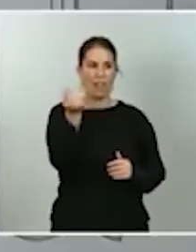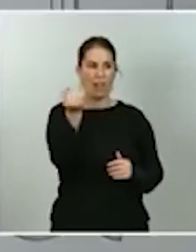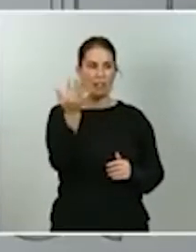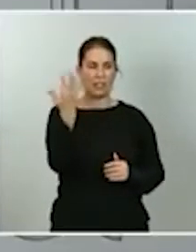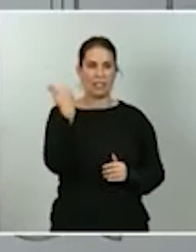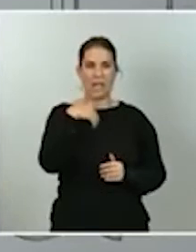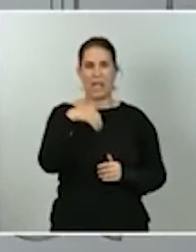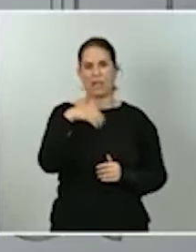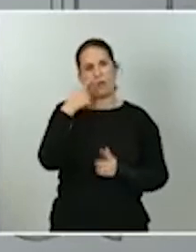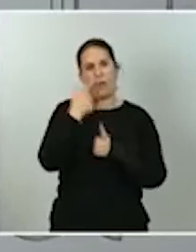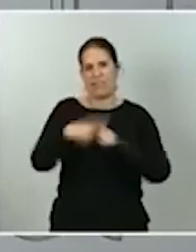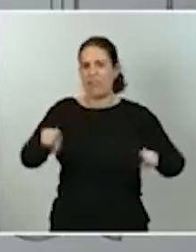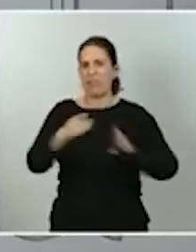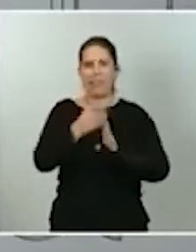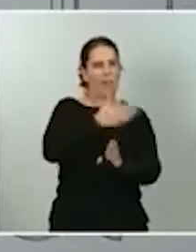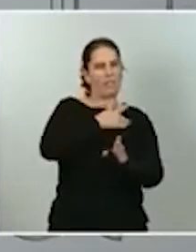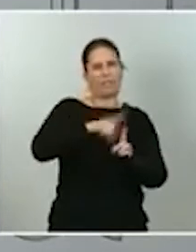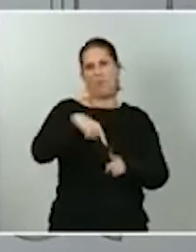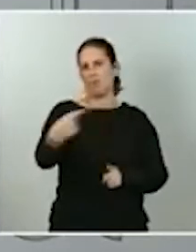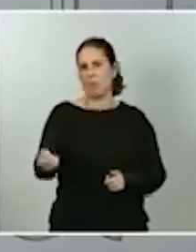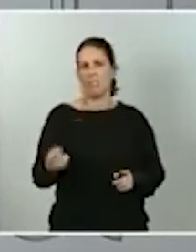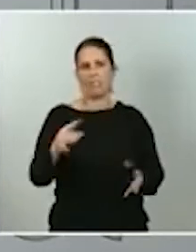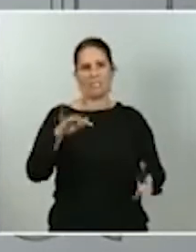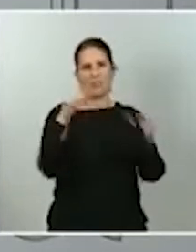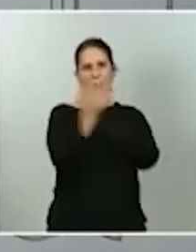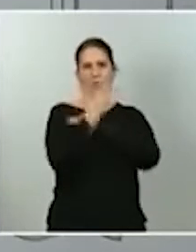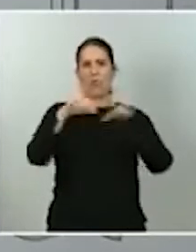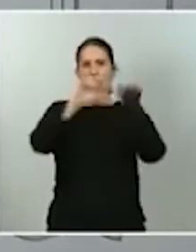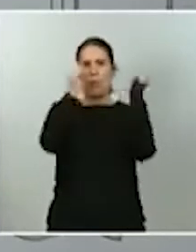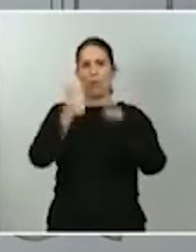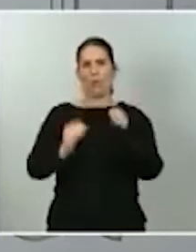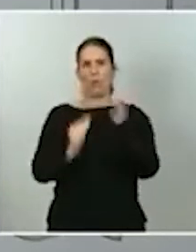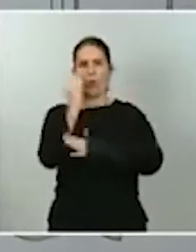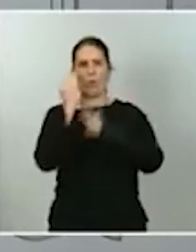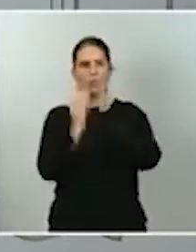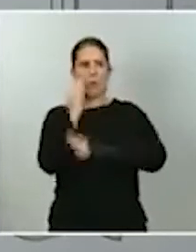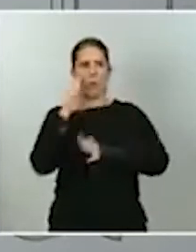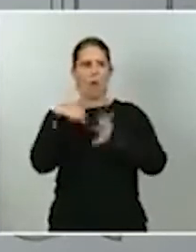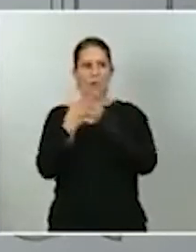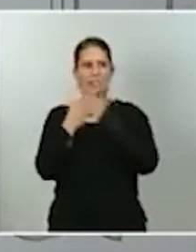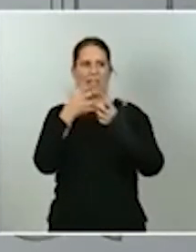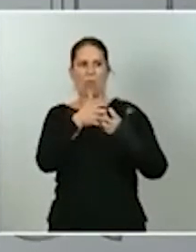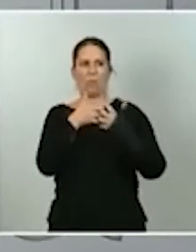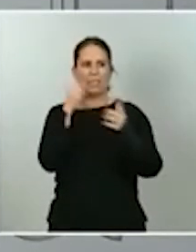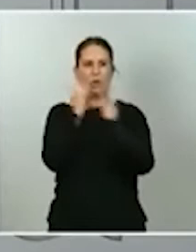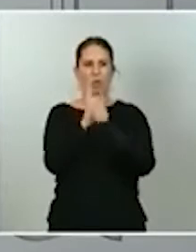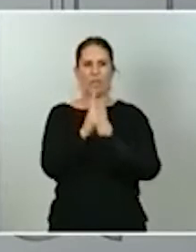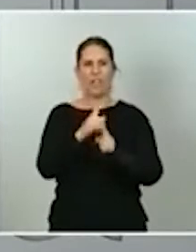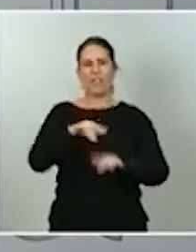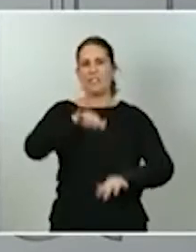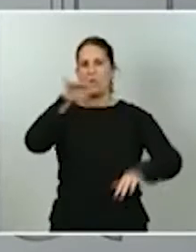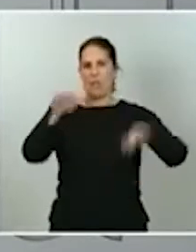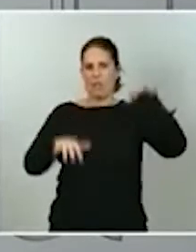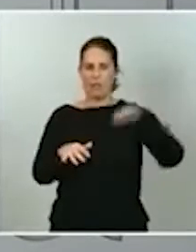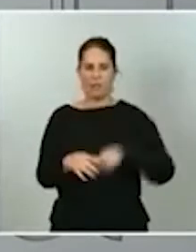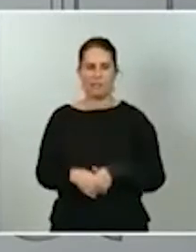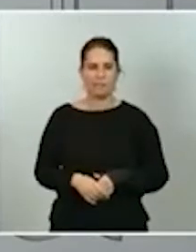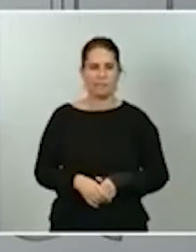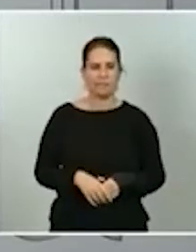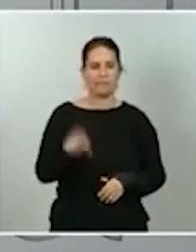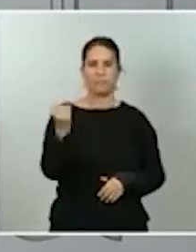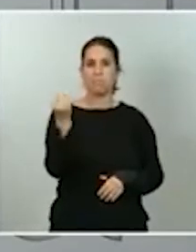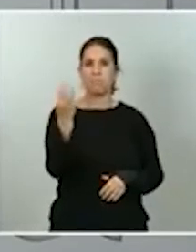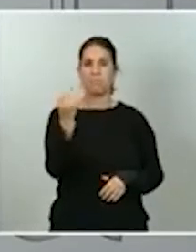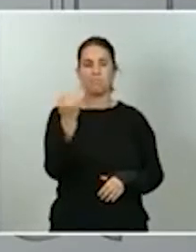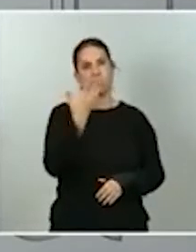en la transformación de nuestro modelo productivo y en el combate contra la desigualdad. Son cifras que no se conocen, que no tienen